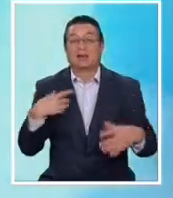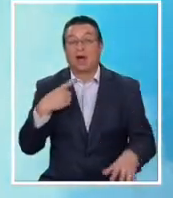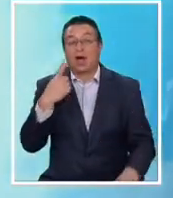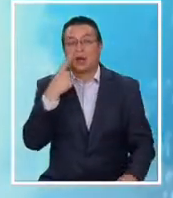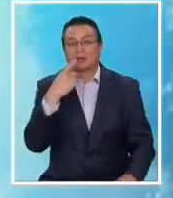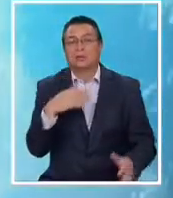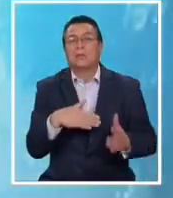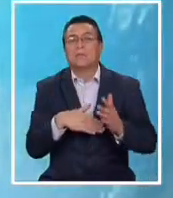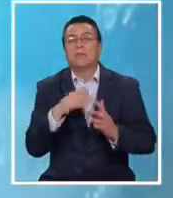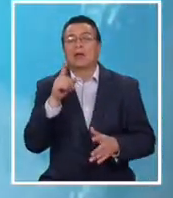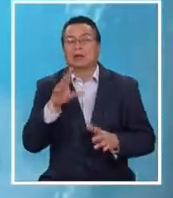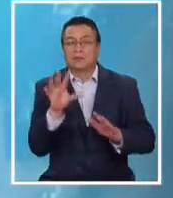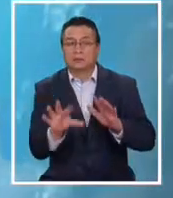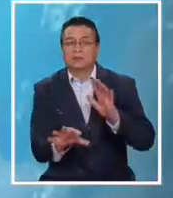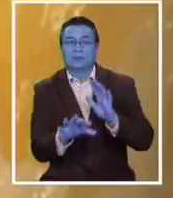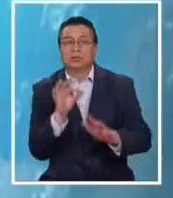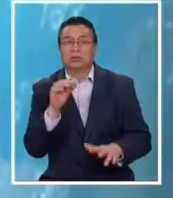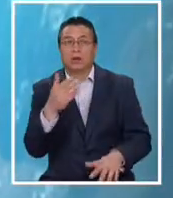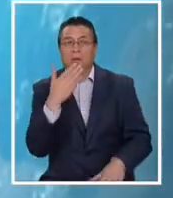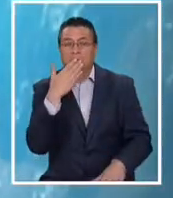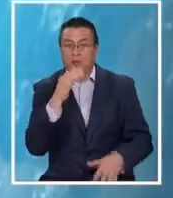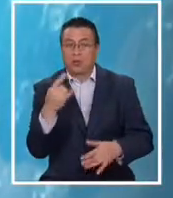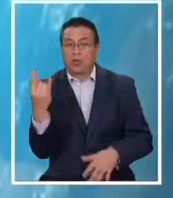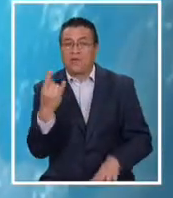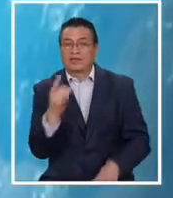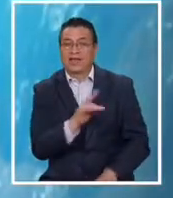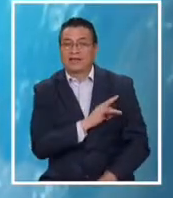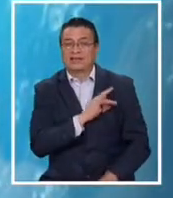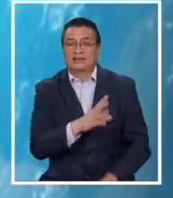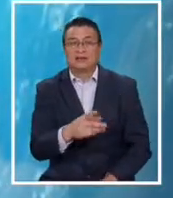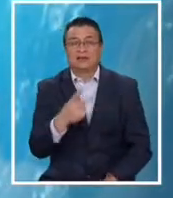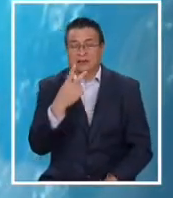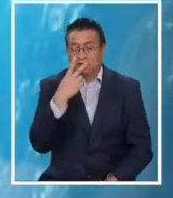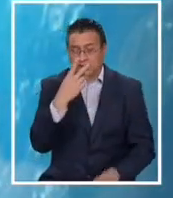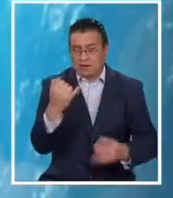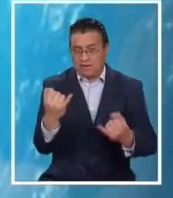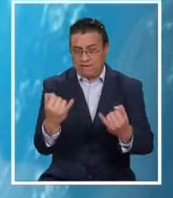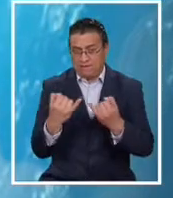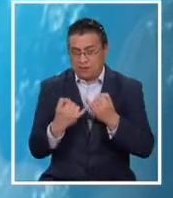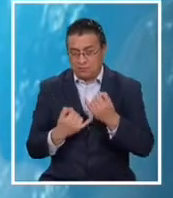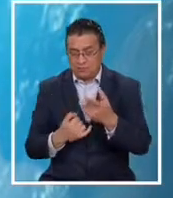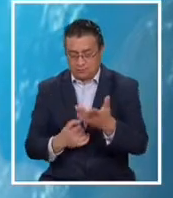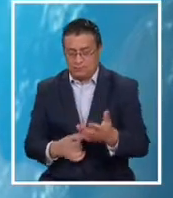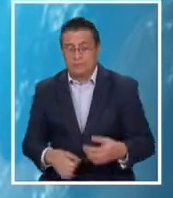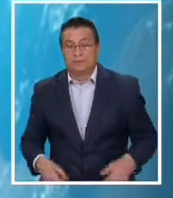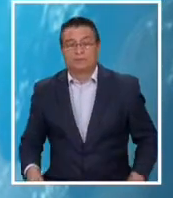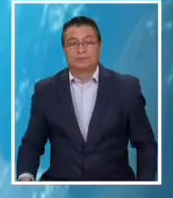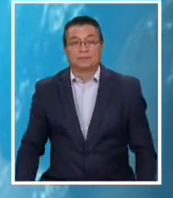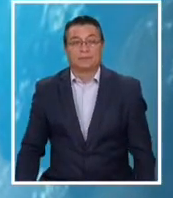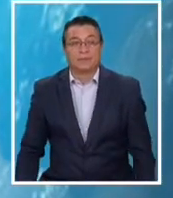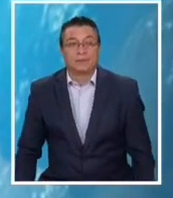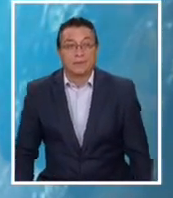supuesto, de este hallazgo realizado por geólogos de la Universidad de Chile. Belén Arellano tiene el informe y seguimos de inmediato con Marcelo Lagos.